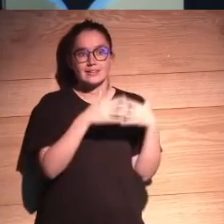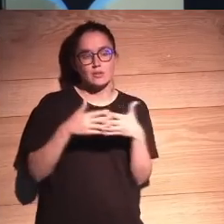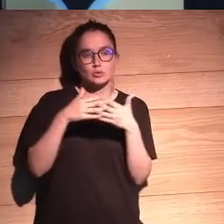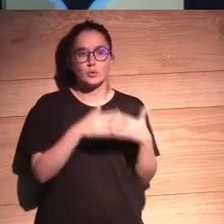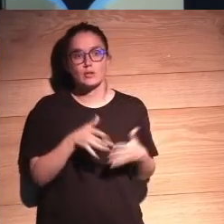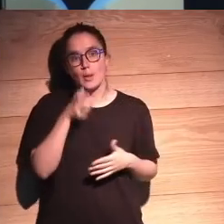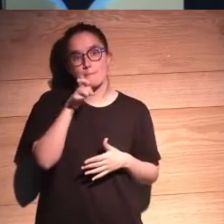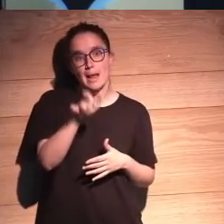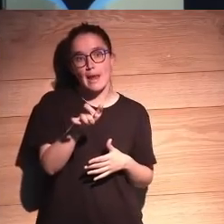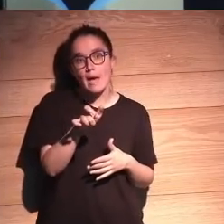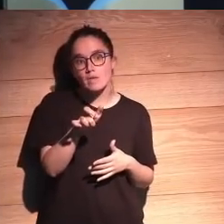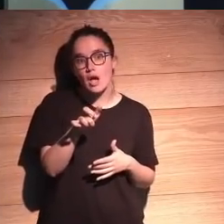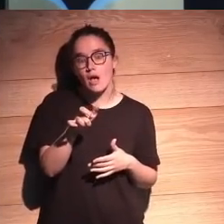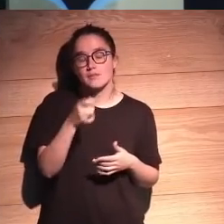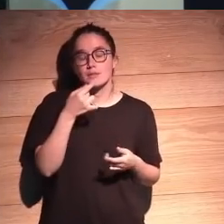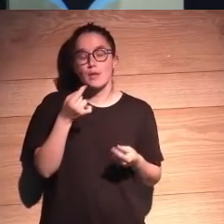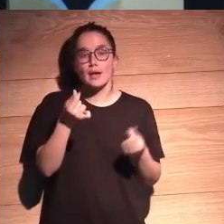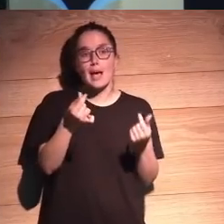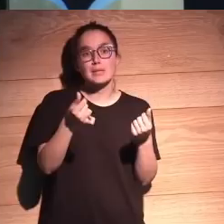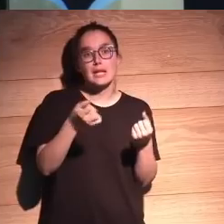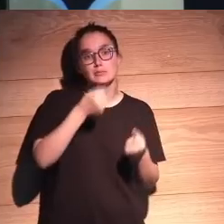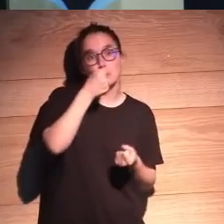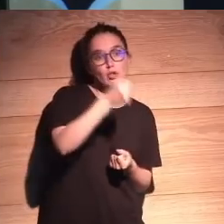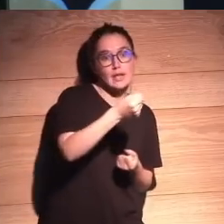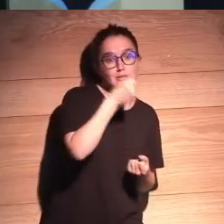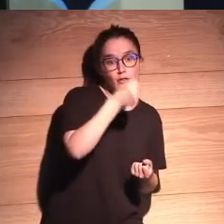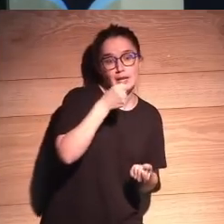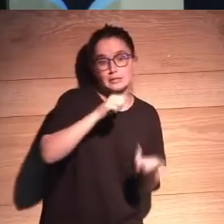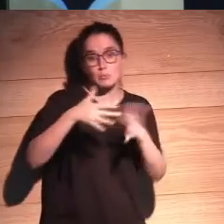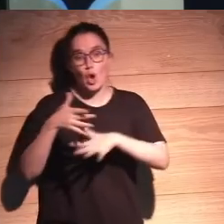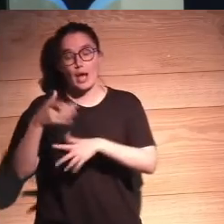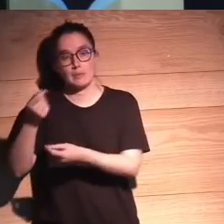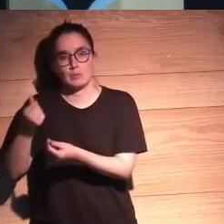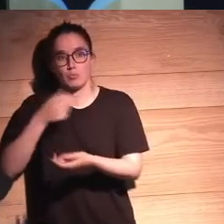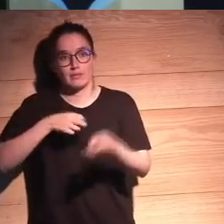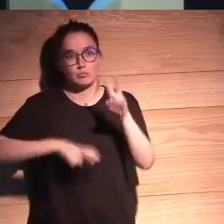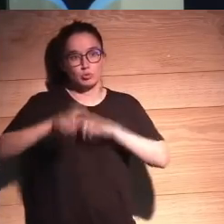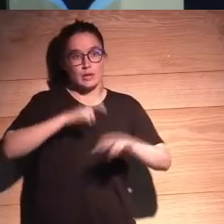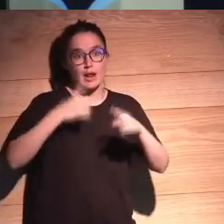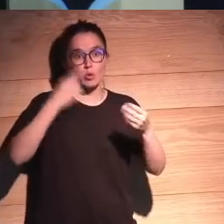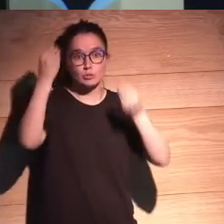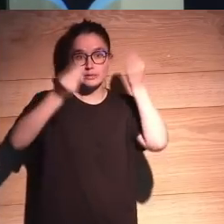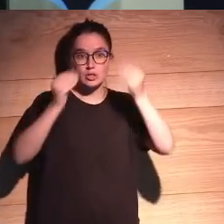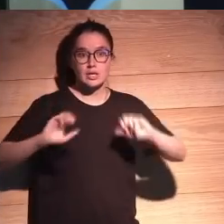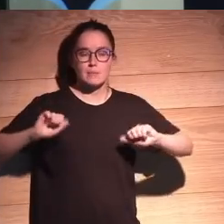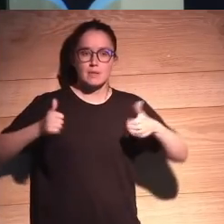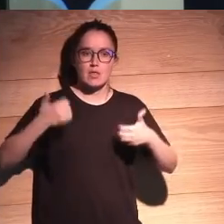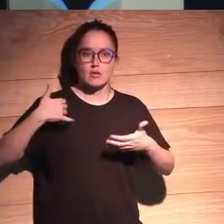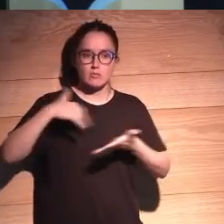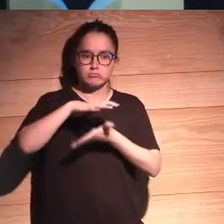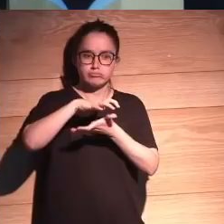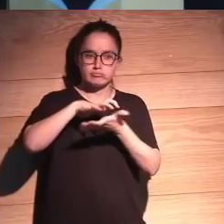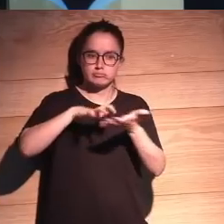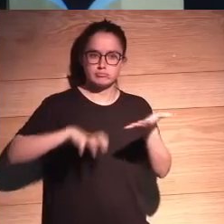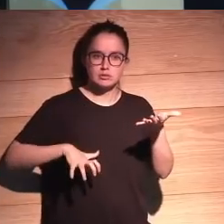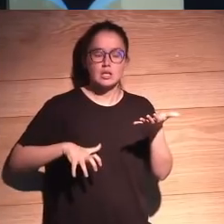esta palabra curiosa que es capitalismo socialista y socialismo capitalista que puedes buscar que hay varios pensadores que han empezado ya a escribir